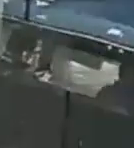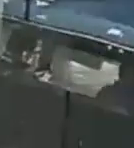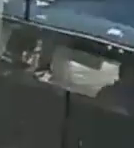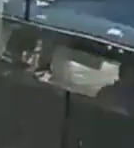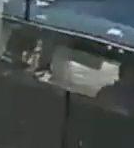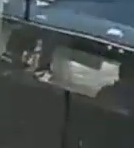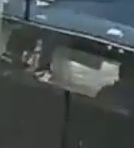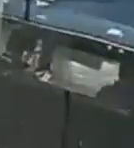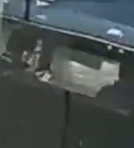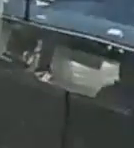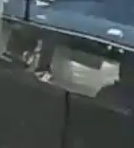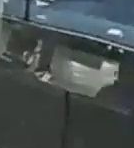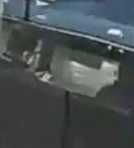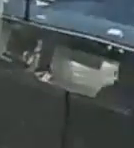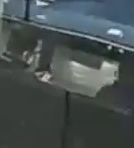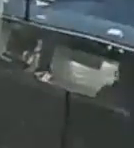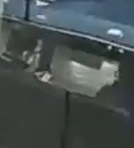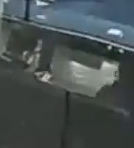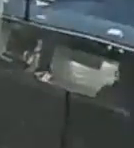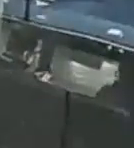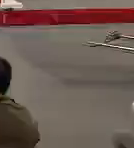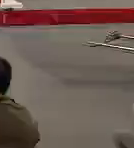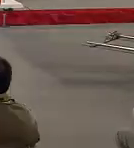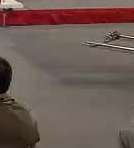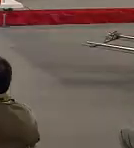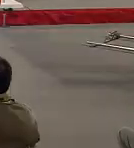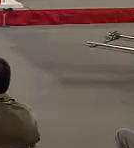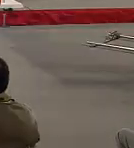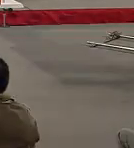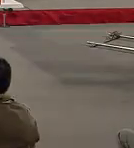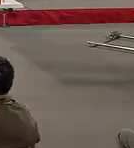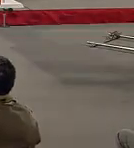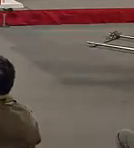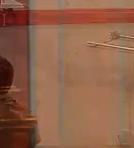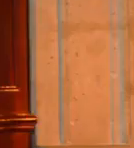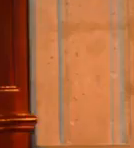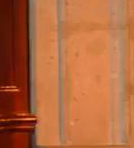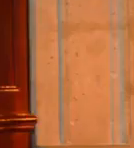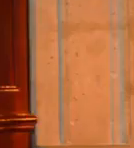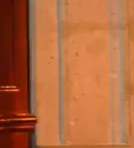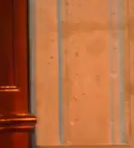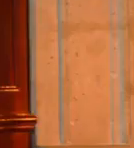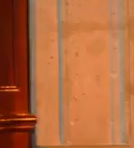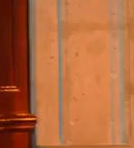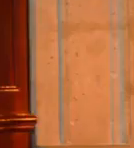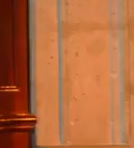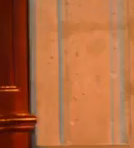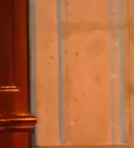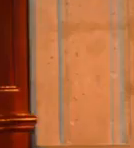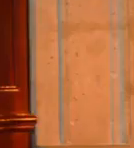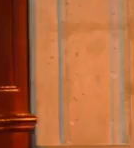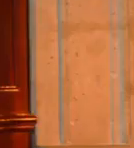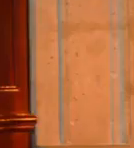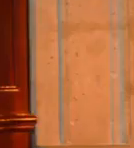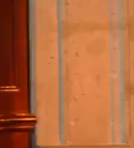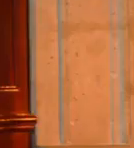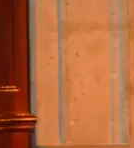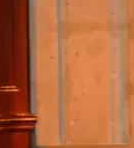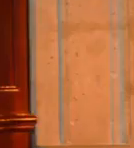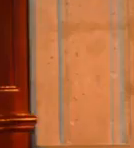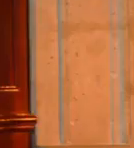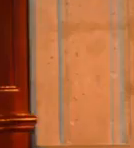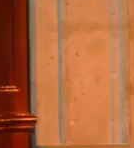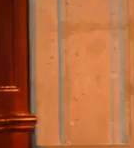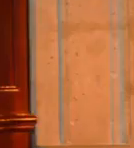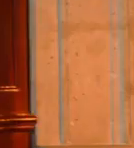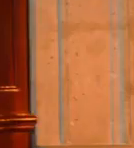Pero eso es para que un mensaje a la ciudadanía que vean que, en primer lugar, se le está atendiendo a